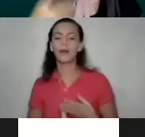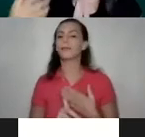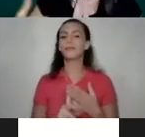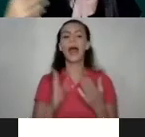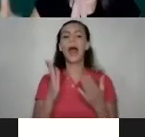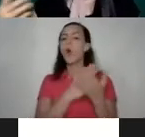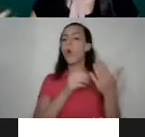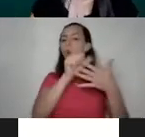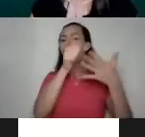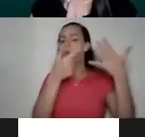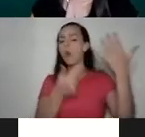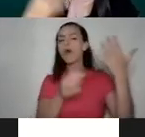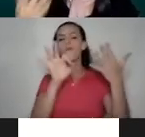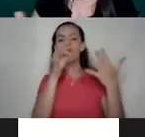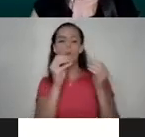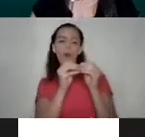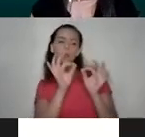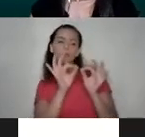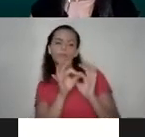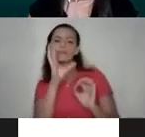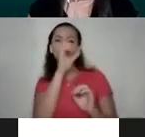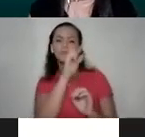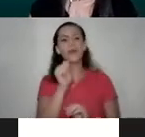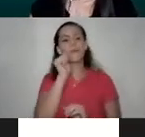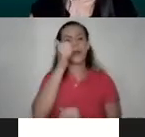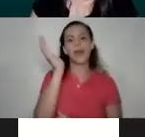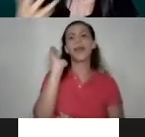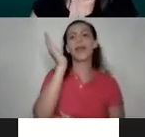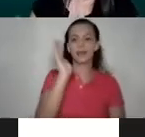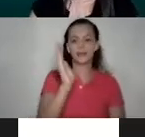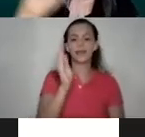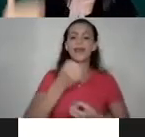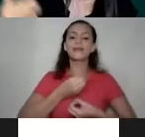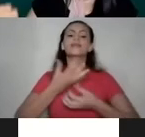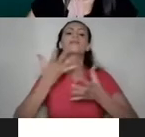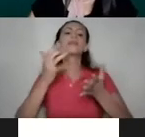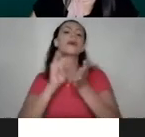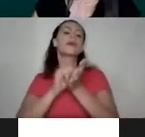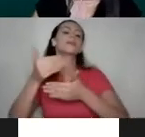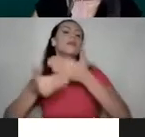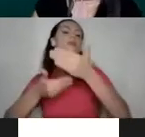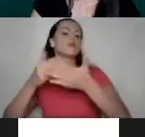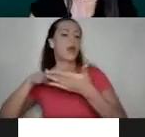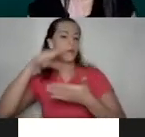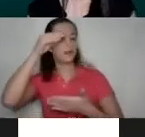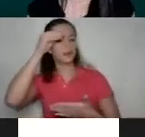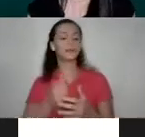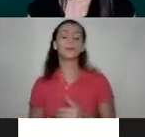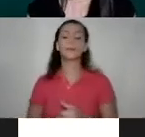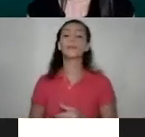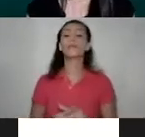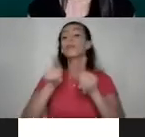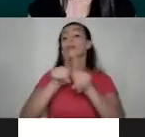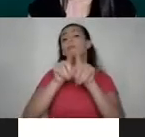de algunas otras formas más sutiles que veremos, de hecho, en la charla de mañana, que expresan este proceso de aprendizaje. También es